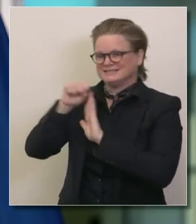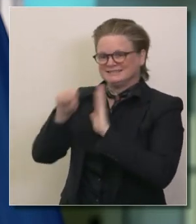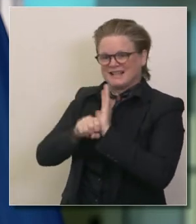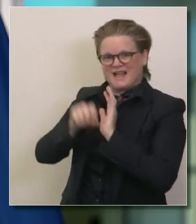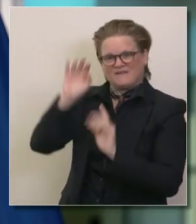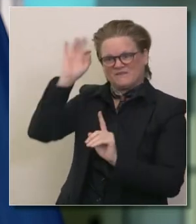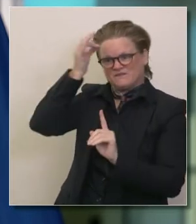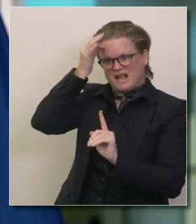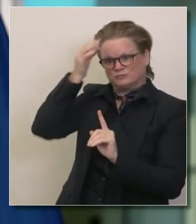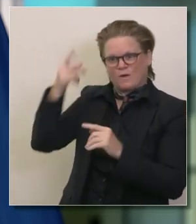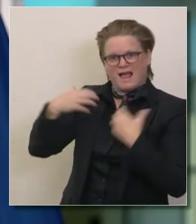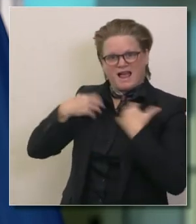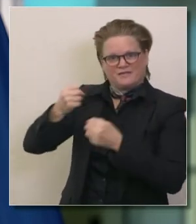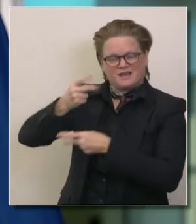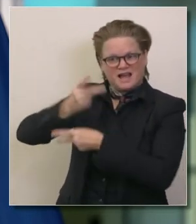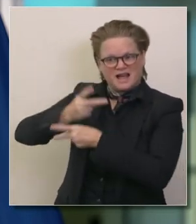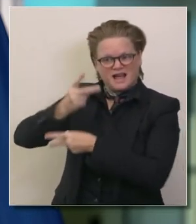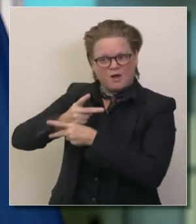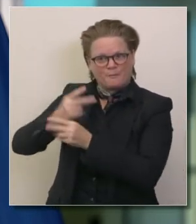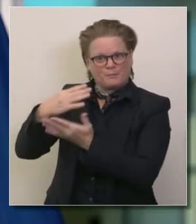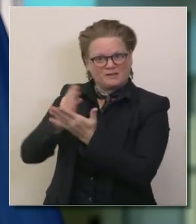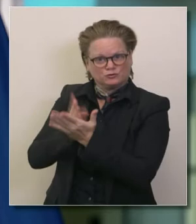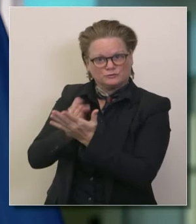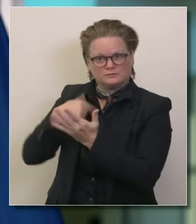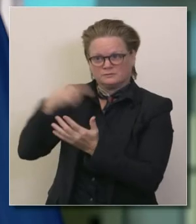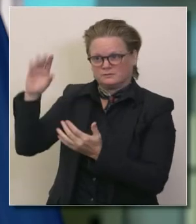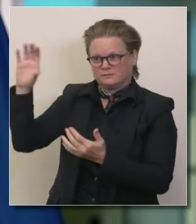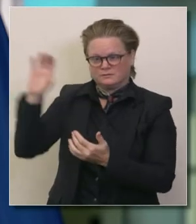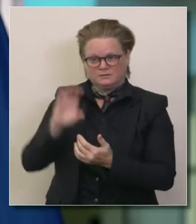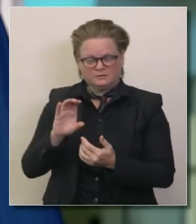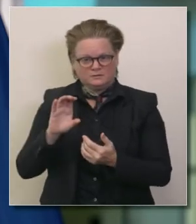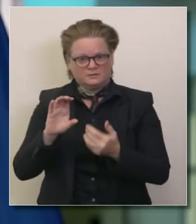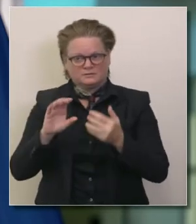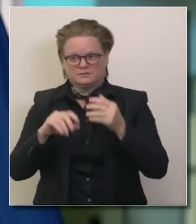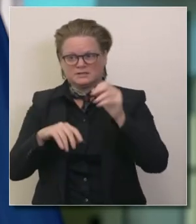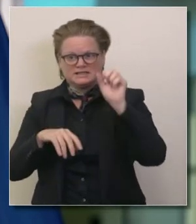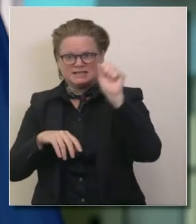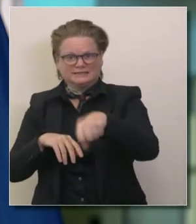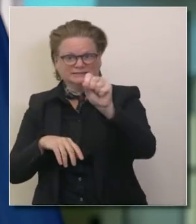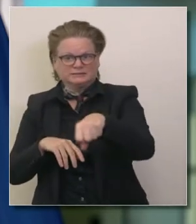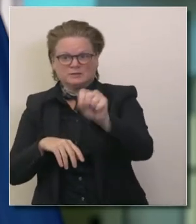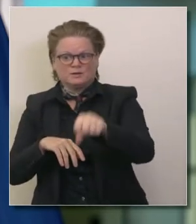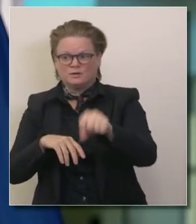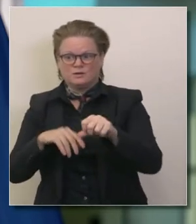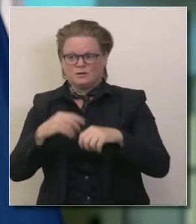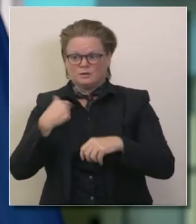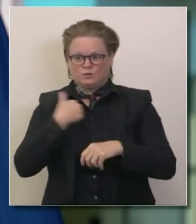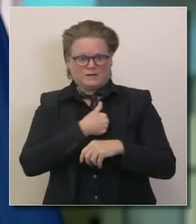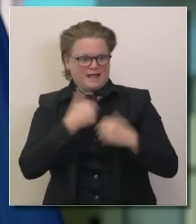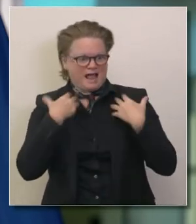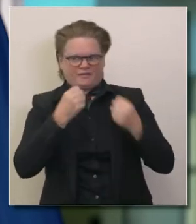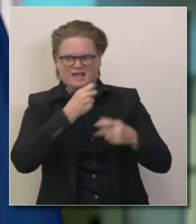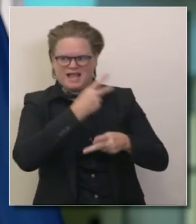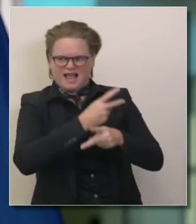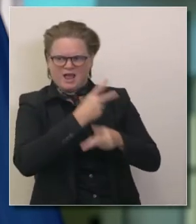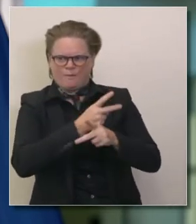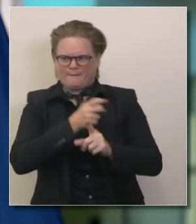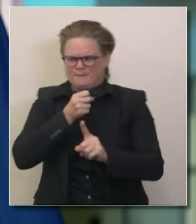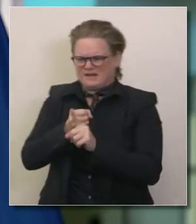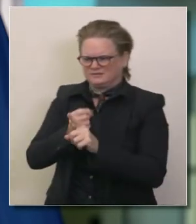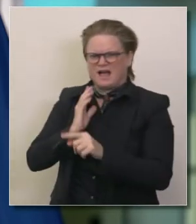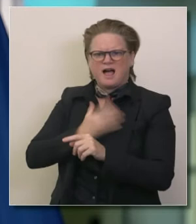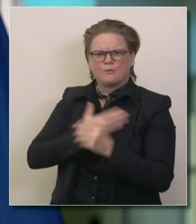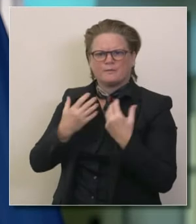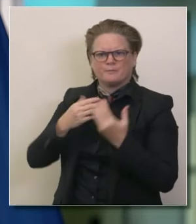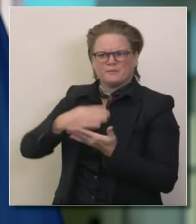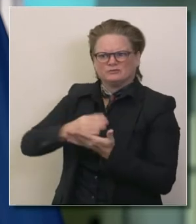presupuesto de salubridad y uno no puede tener una conversación seria de presupuesto a menos que esté hablando de atención médica y